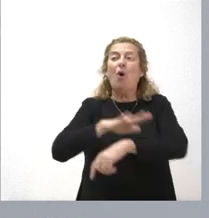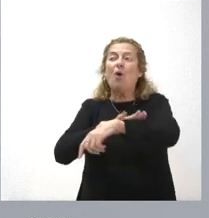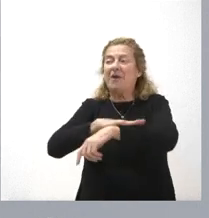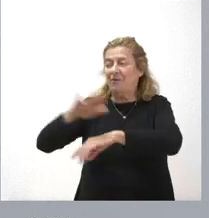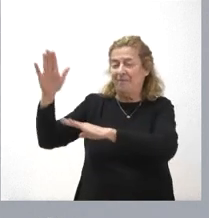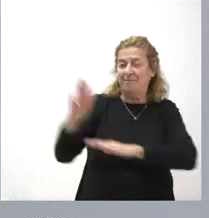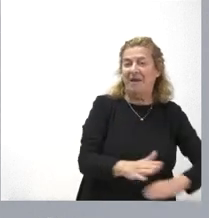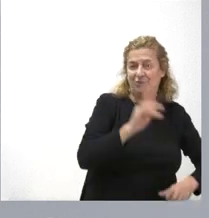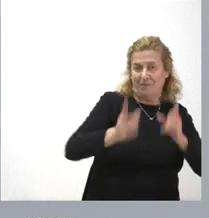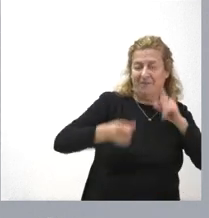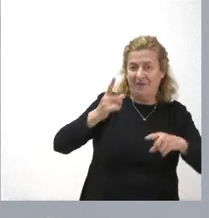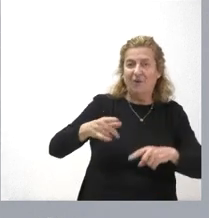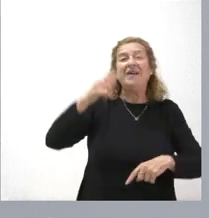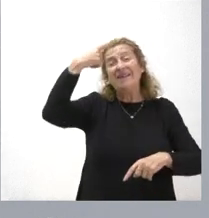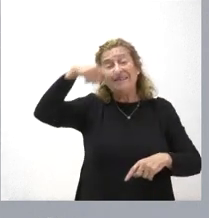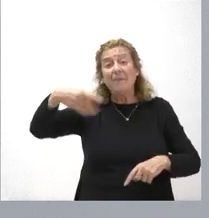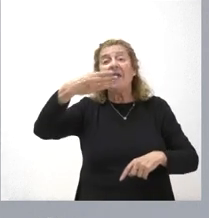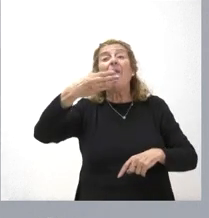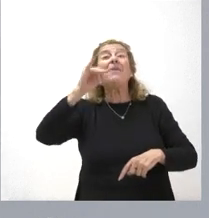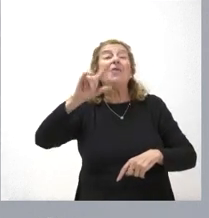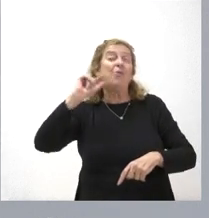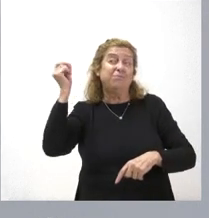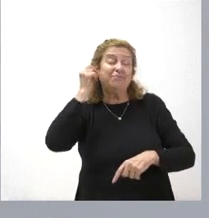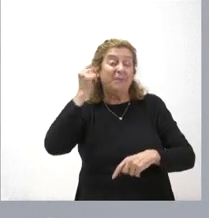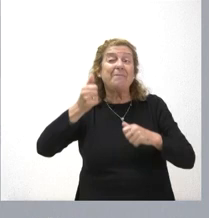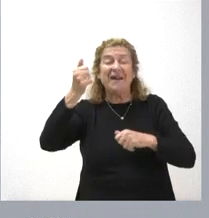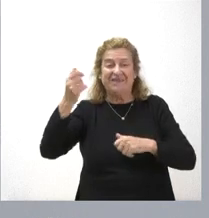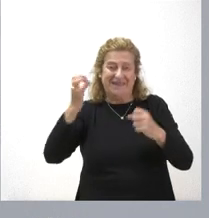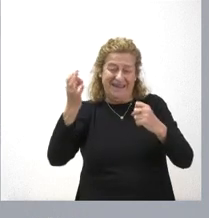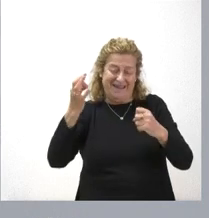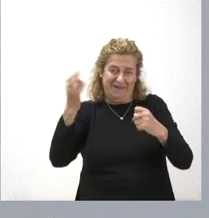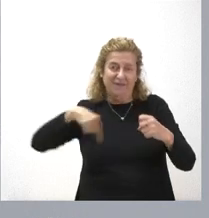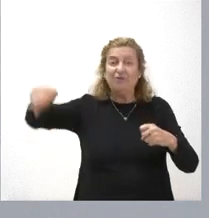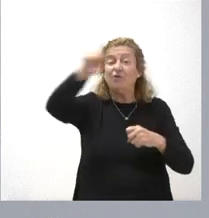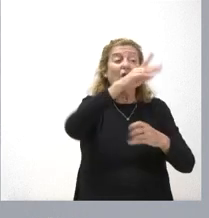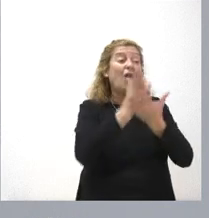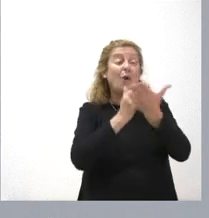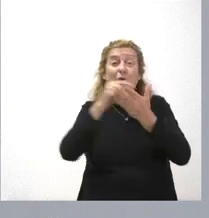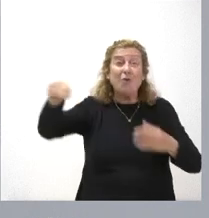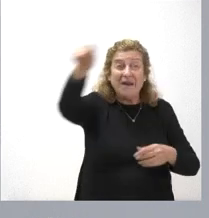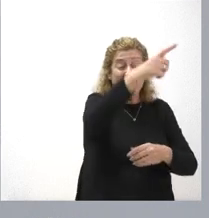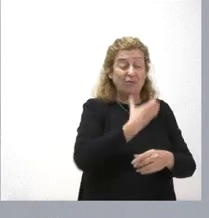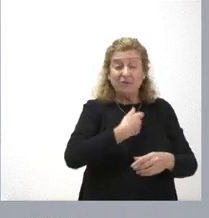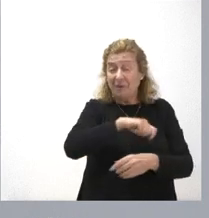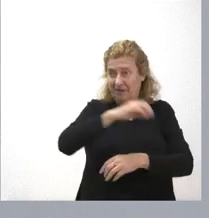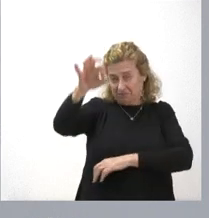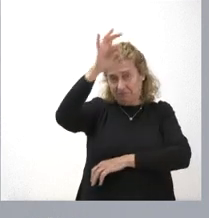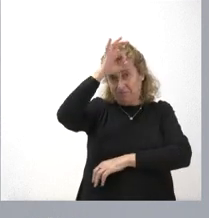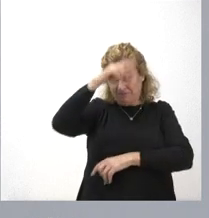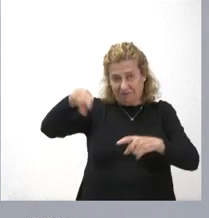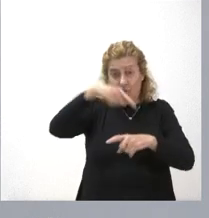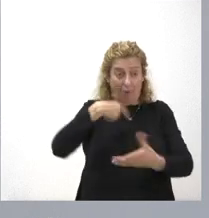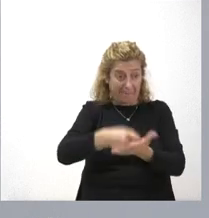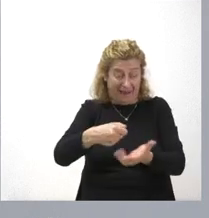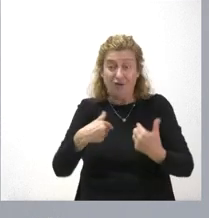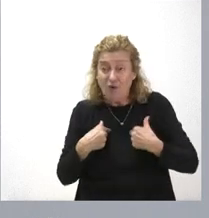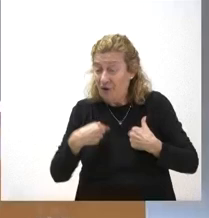Tenía más noticia Bildu de lo que se iba a aprobar que lo que teníamos las comunidades autónomas y los ayuntamientos de España, que somos los que lo vamos a pagar.